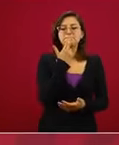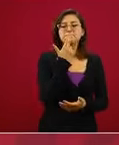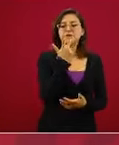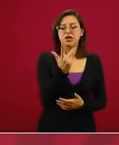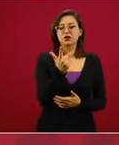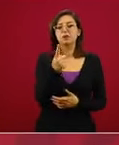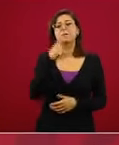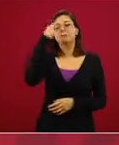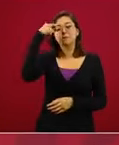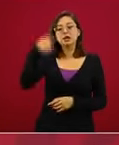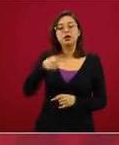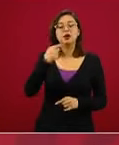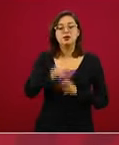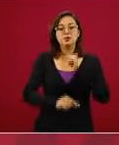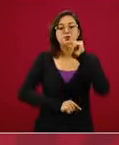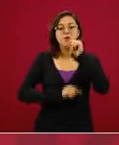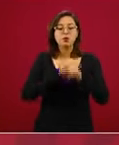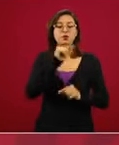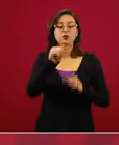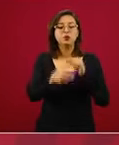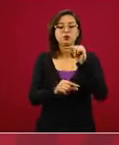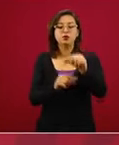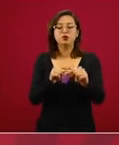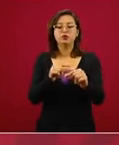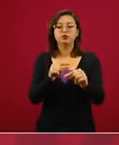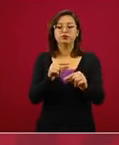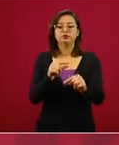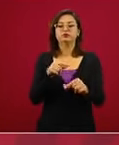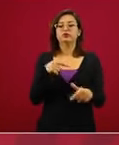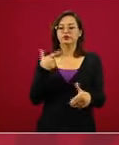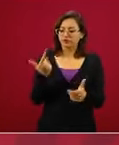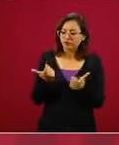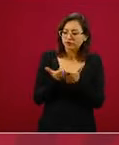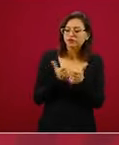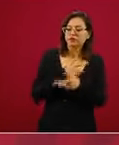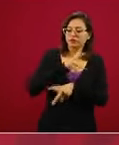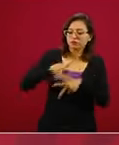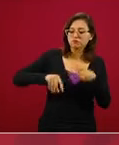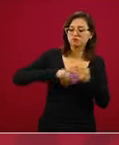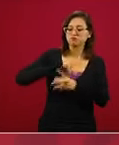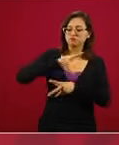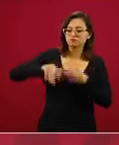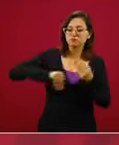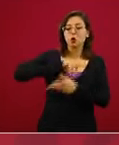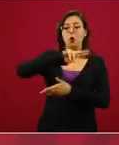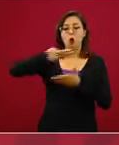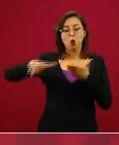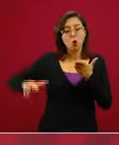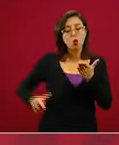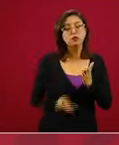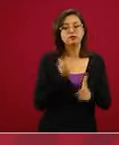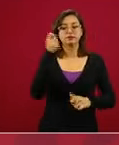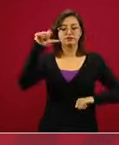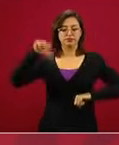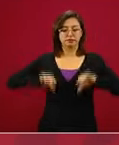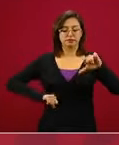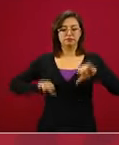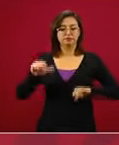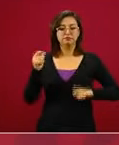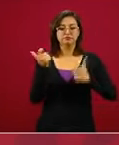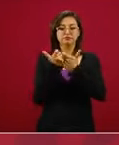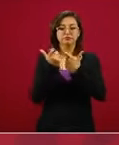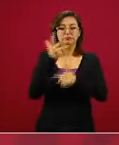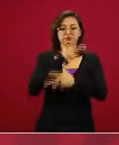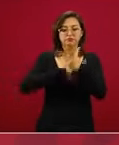permitan regresar a la productividad y a retomar de nuevo la economía.